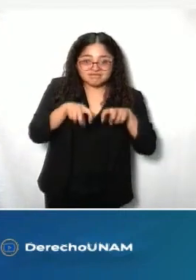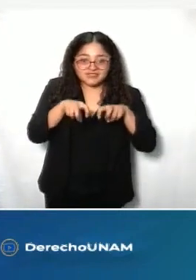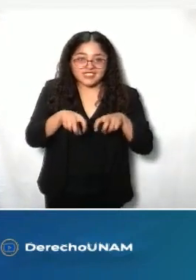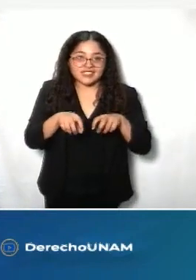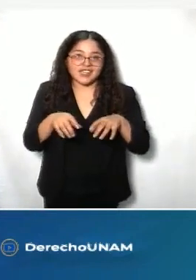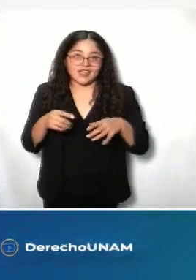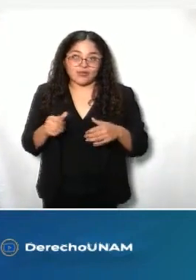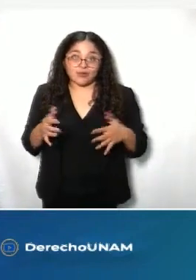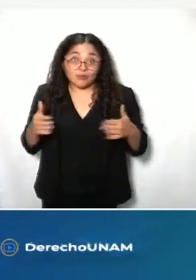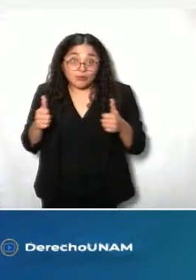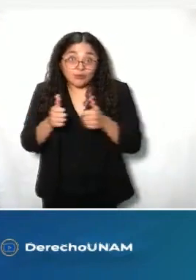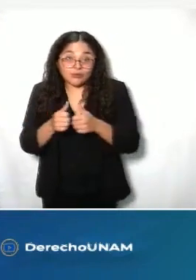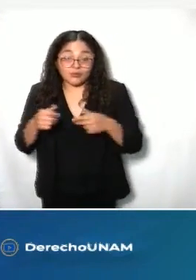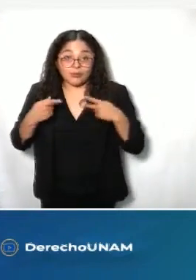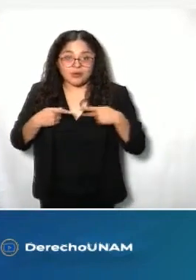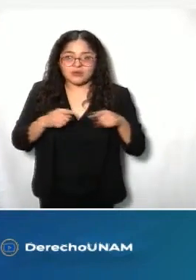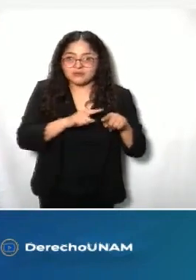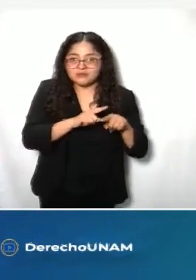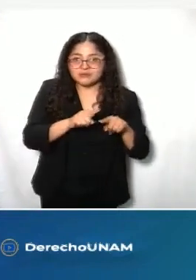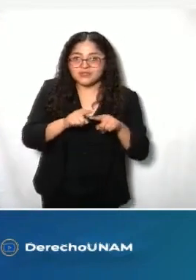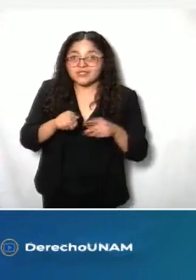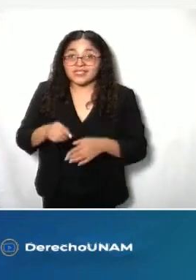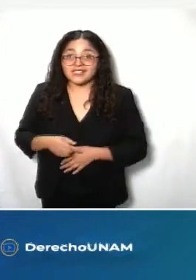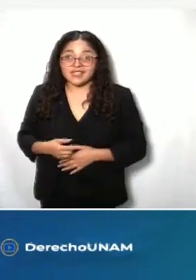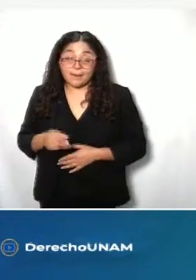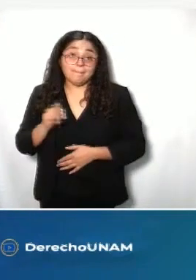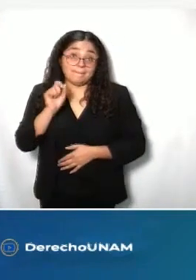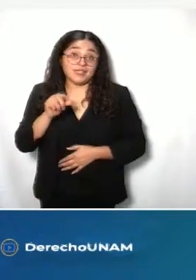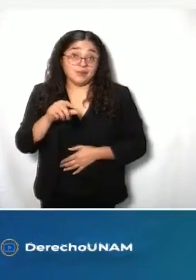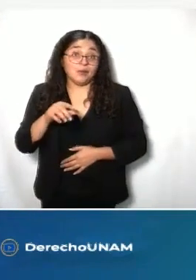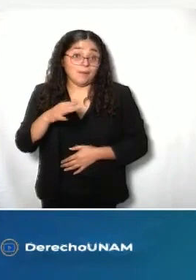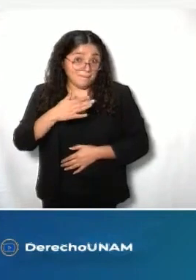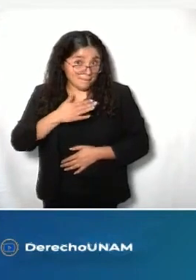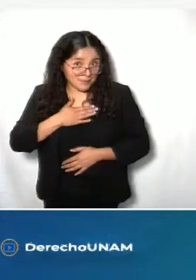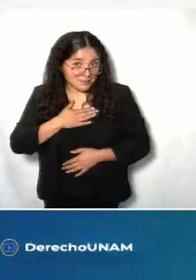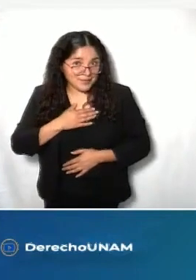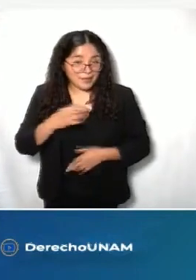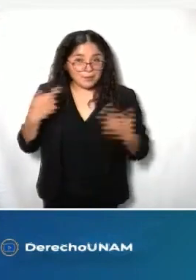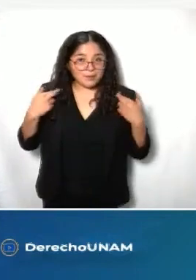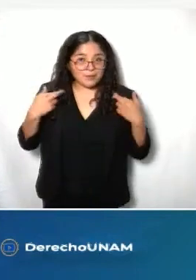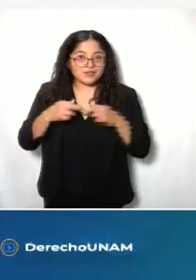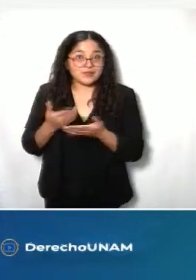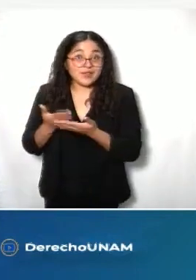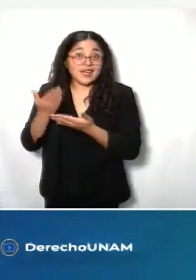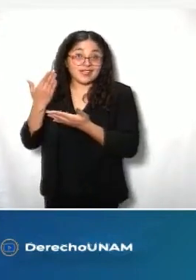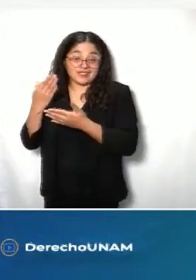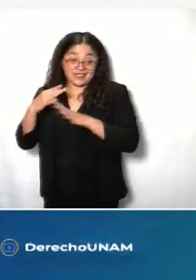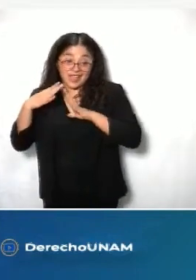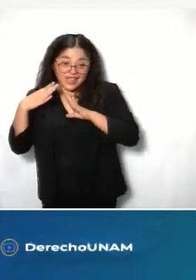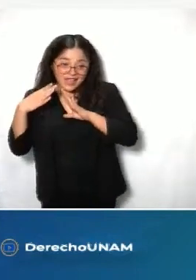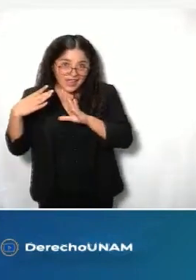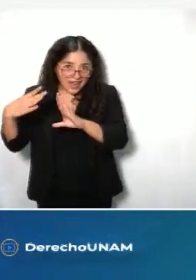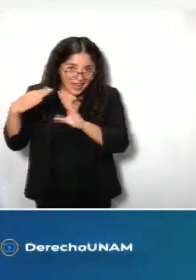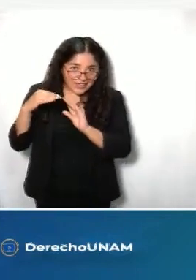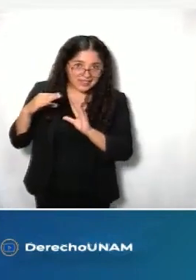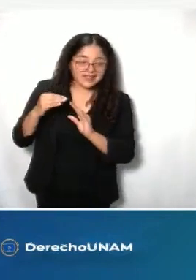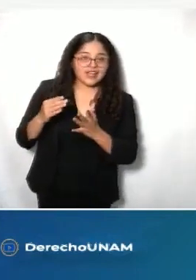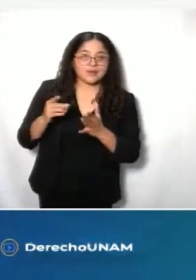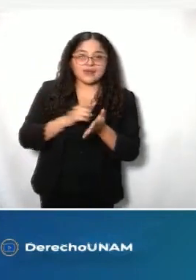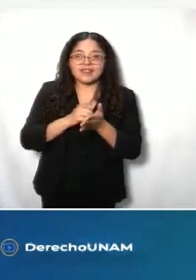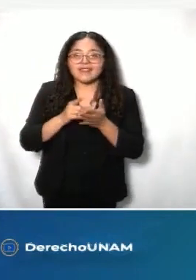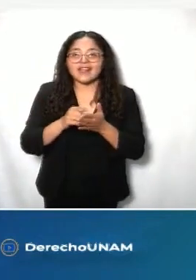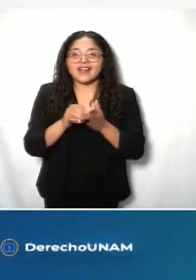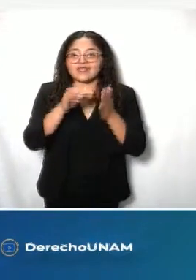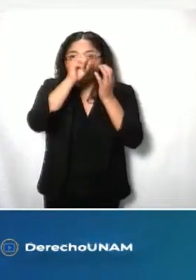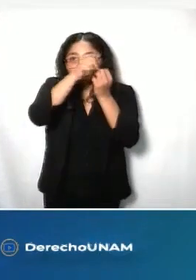mi profesor de Derecho Constitucional. Fue mi profesor de Derecho Constitucional, y precisamente en los primeros semestres como estudiante,